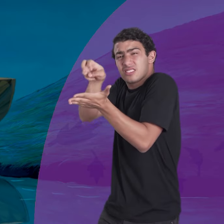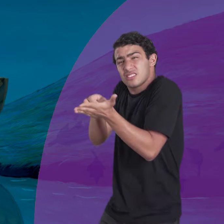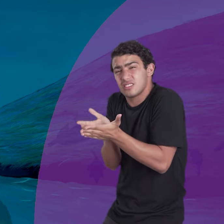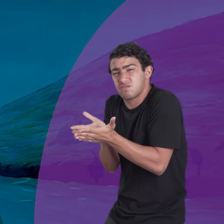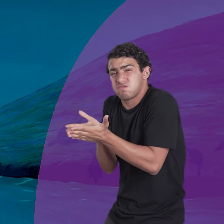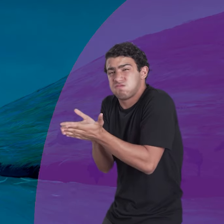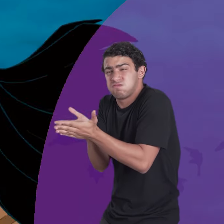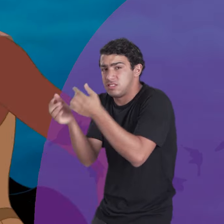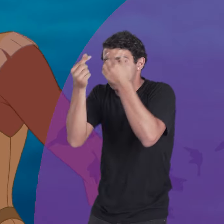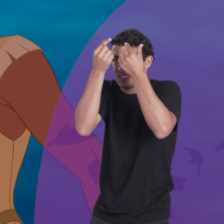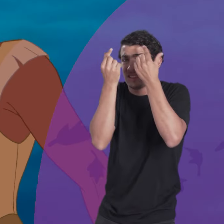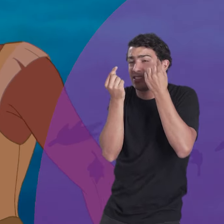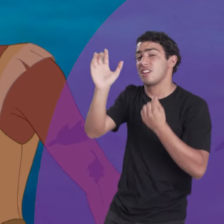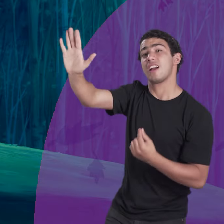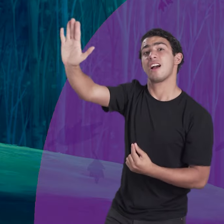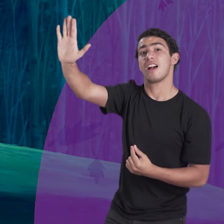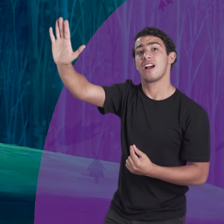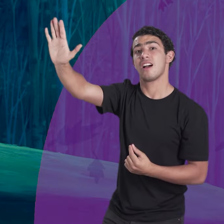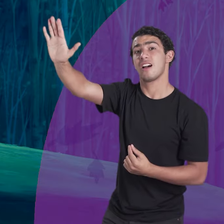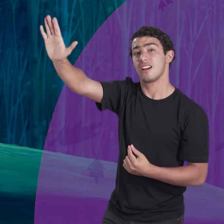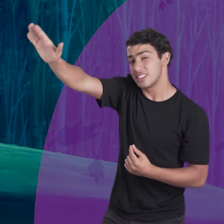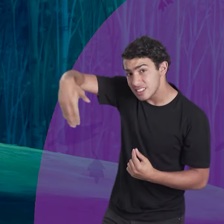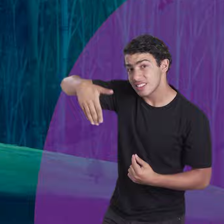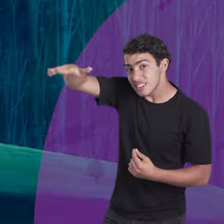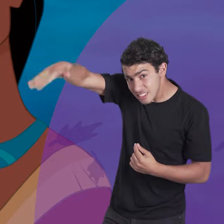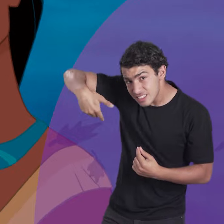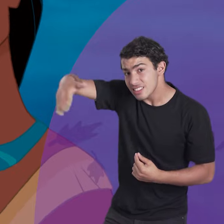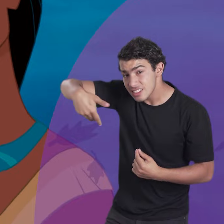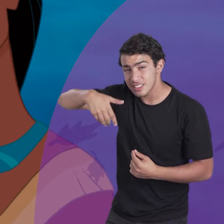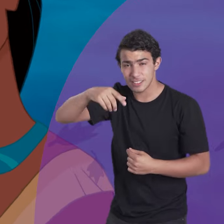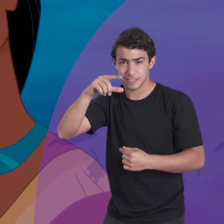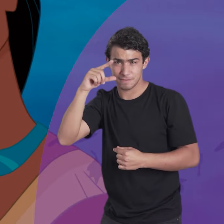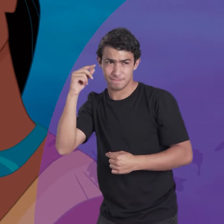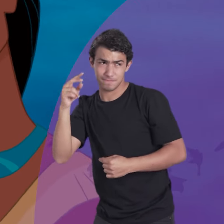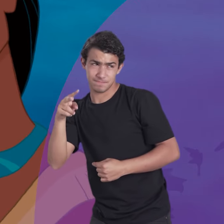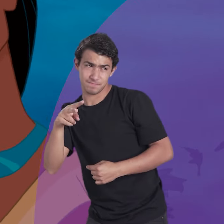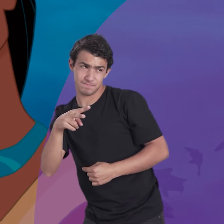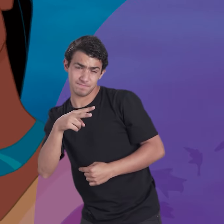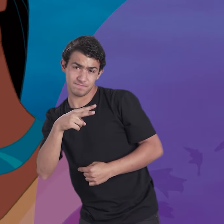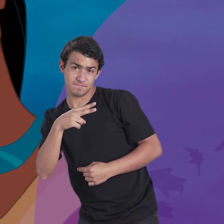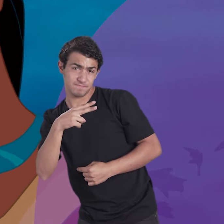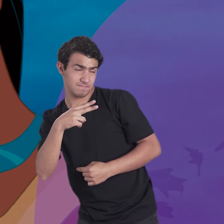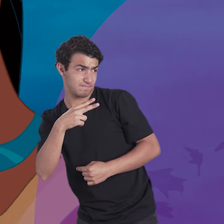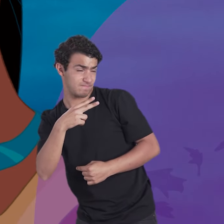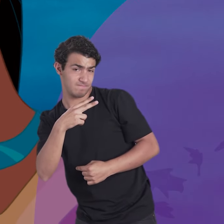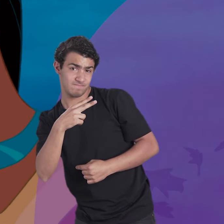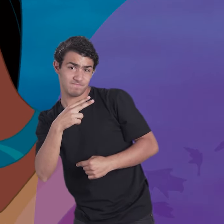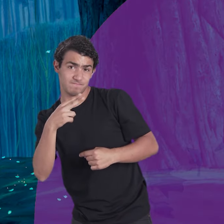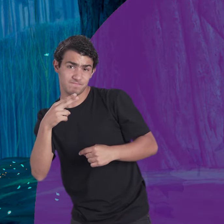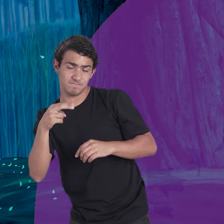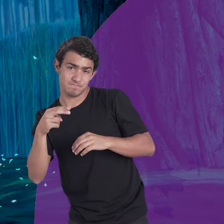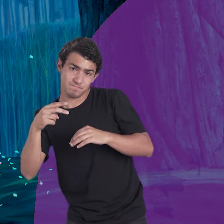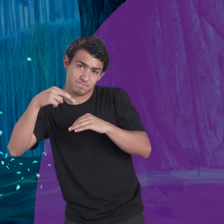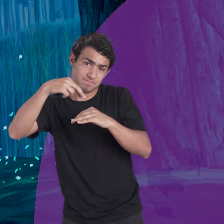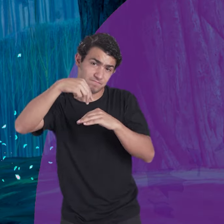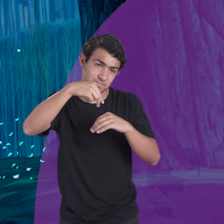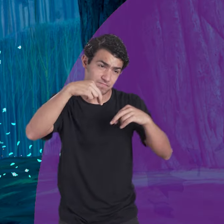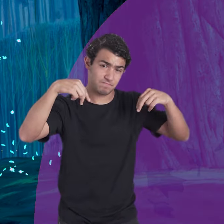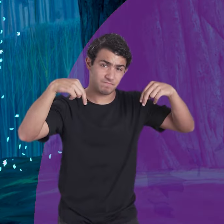busca refugiarse en su aldea, pero el capitán la descubre. No tienes por qué huir. Mataku, natural. A